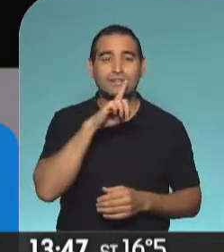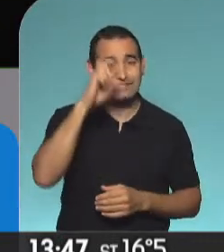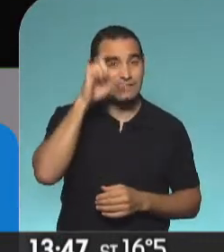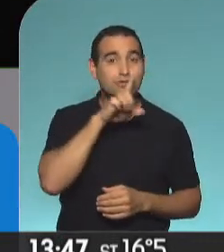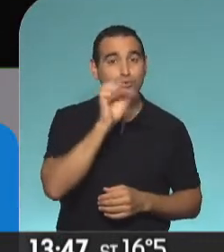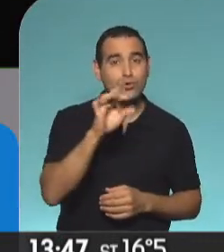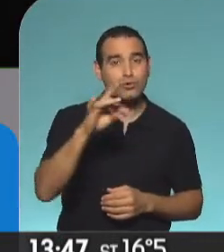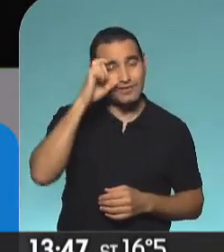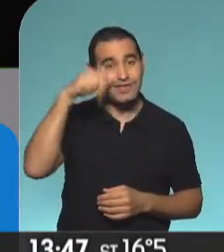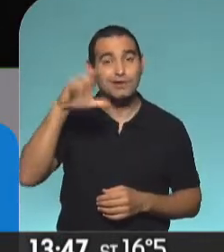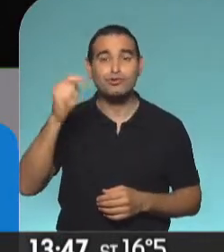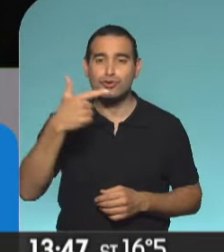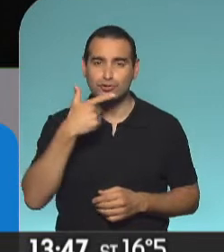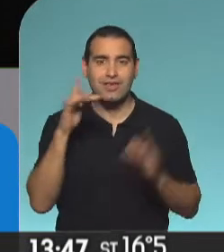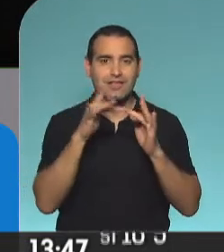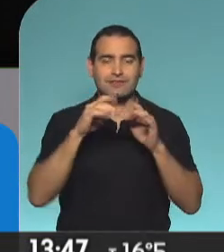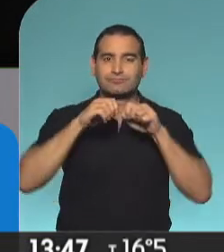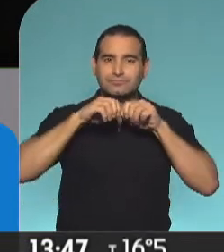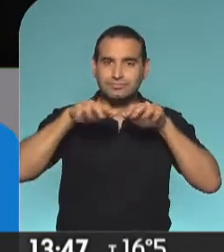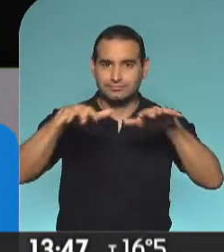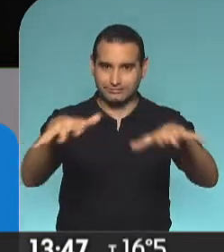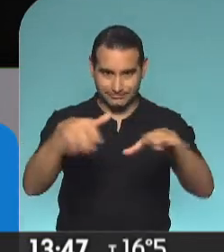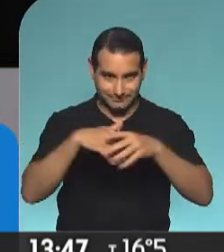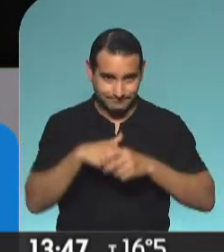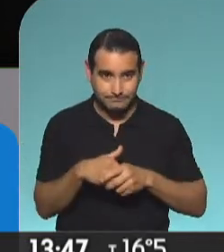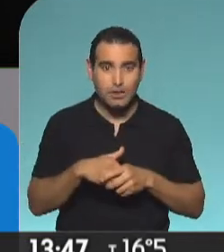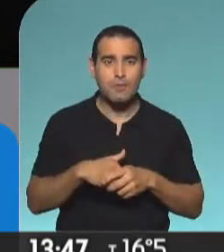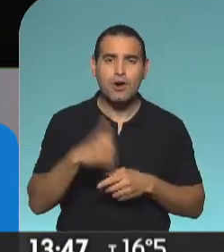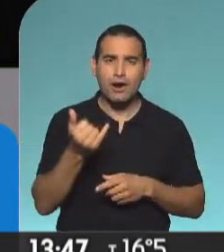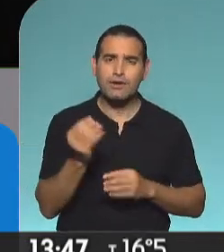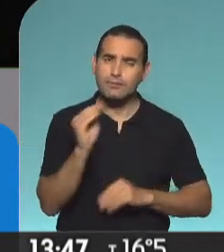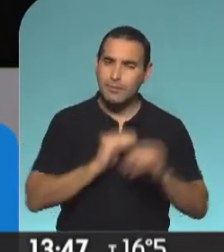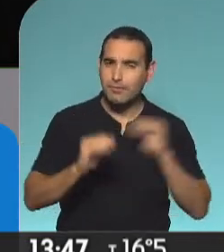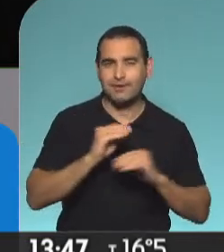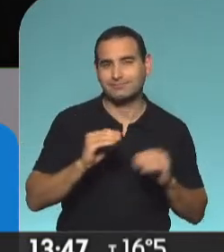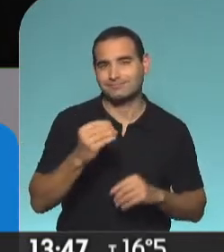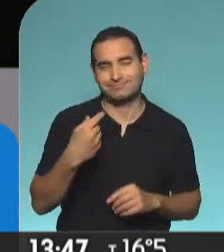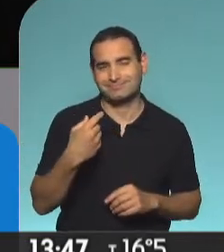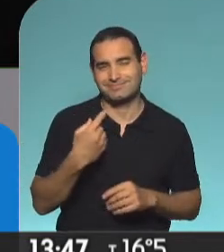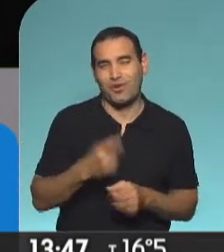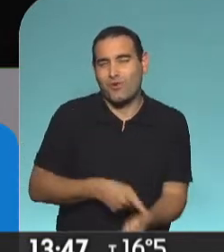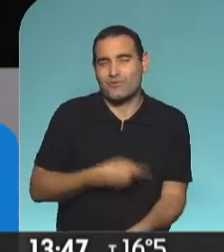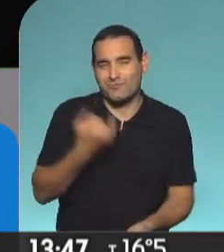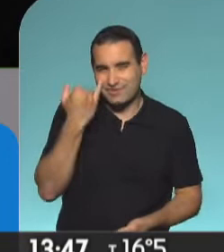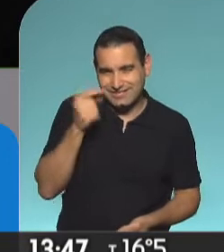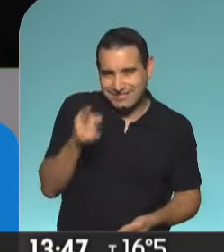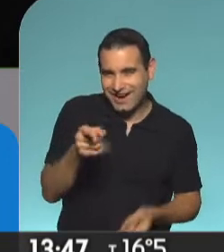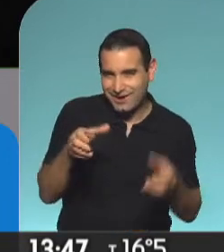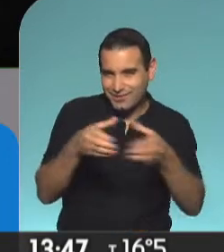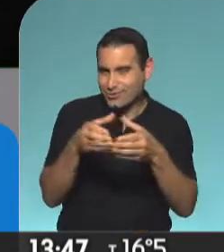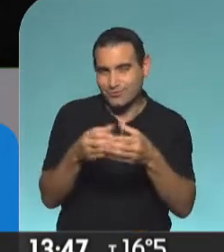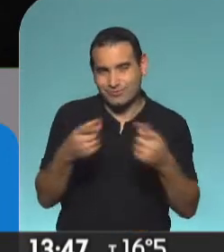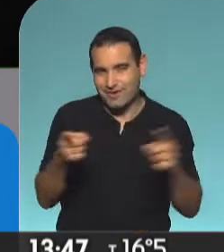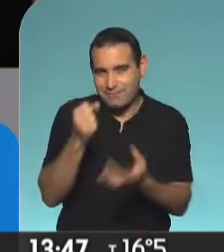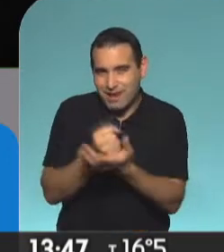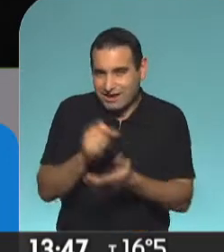sábado su streaming en vivo desde el estudio, pero con muchos condimentos de esos que nos tienen habituados en los conciertos del Cuarteto de